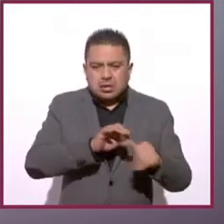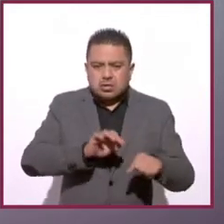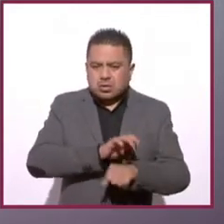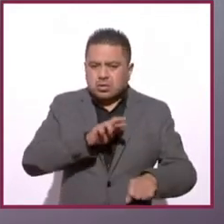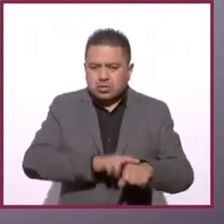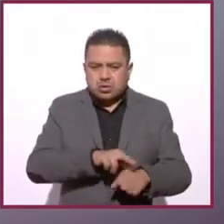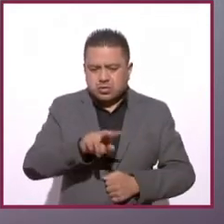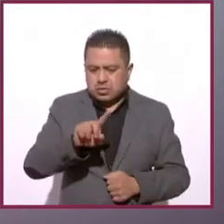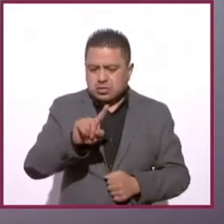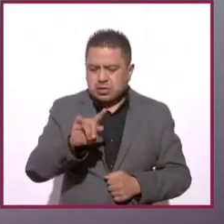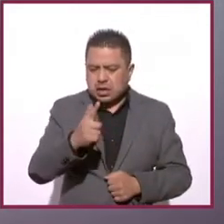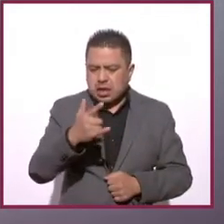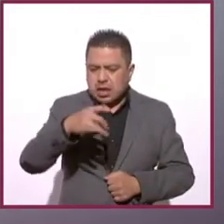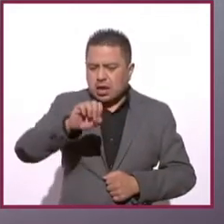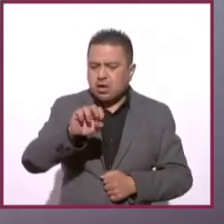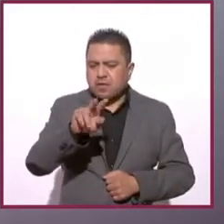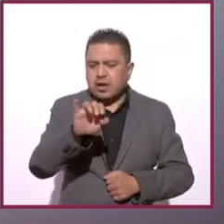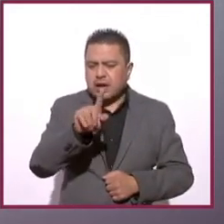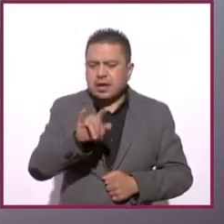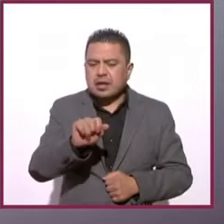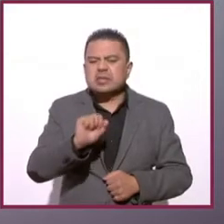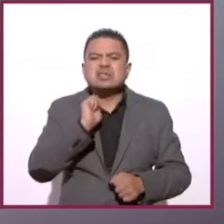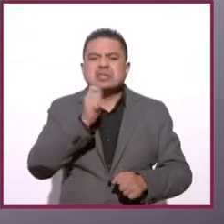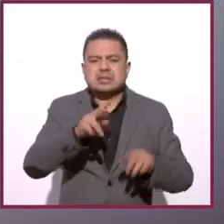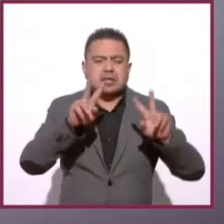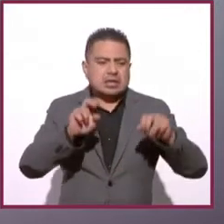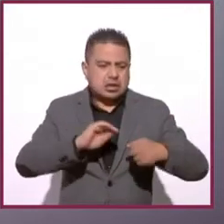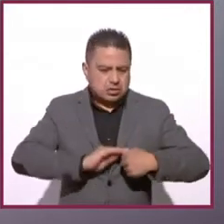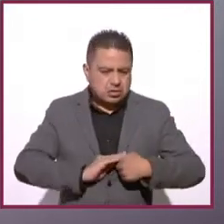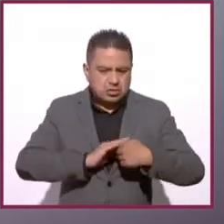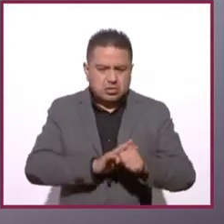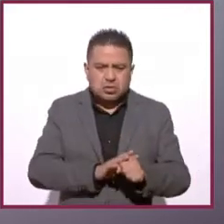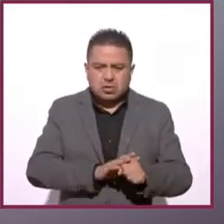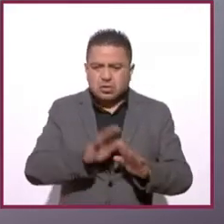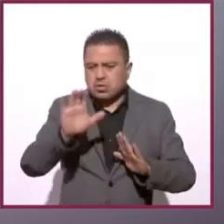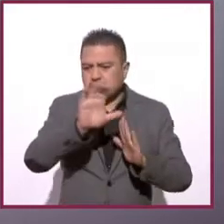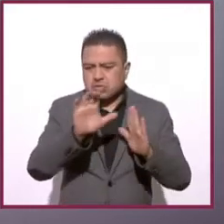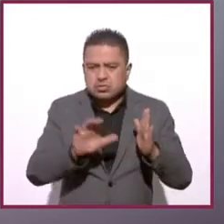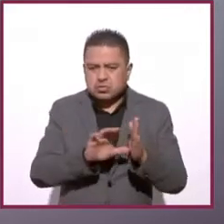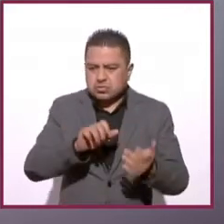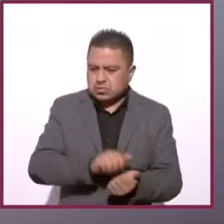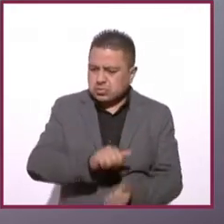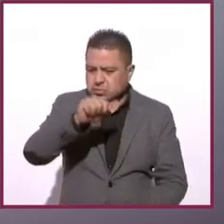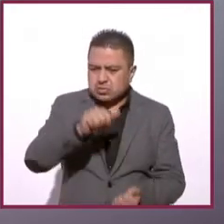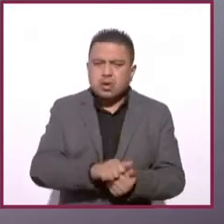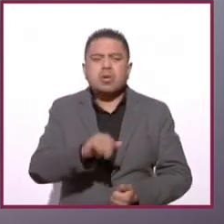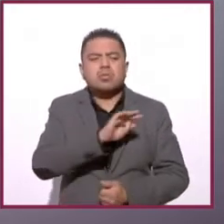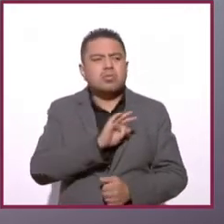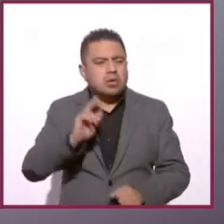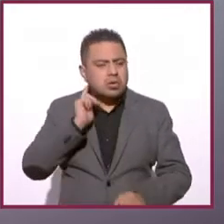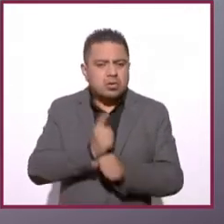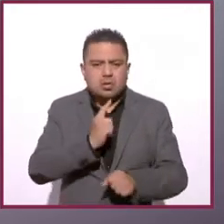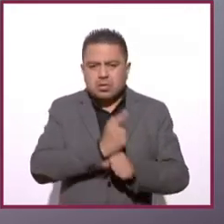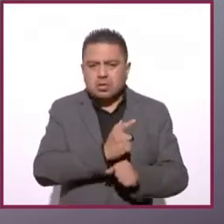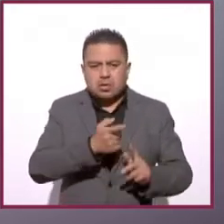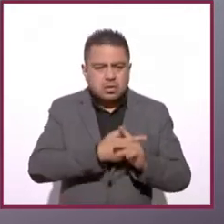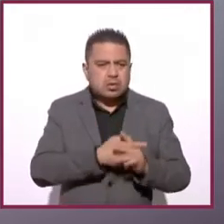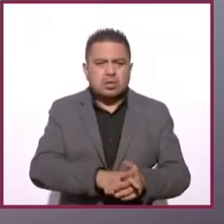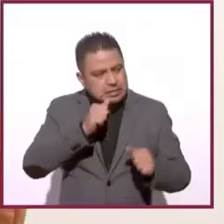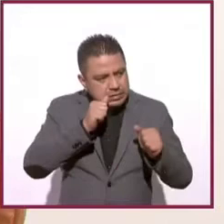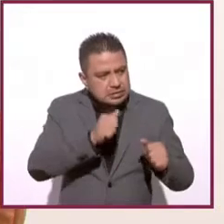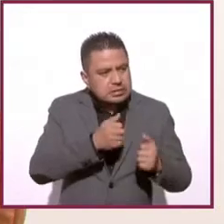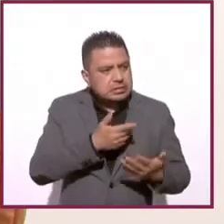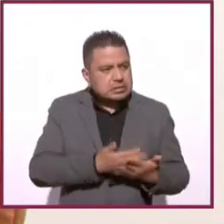Diego Valadez, que tratará el tema de COVID-19 y la Constitución, y se podrá ver a partir del jueves.